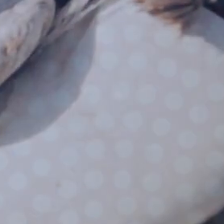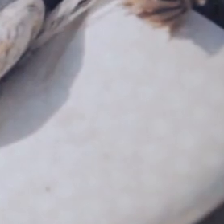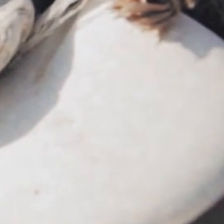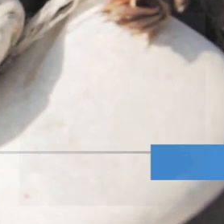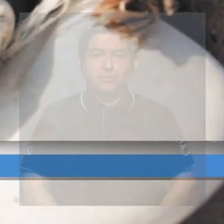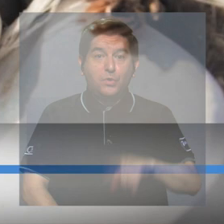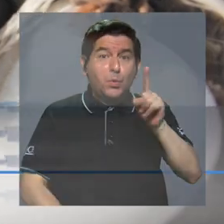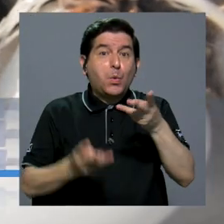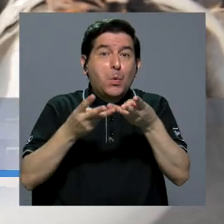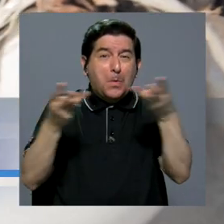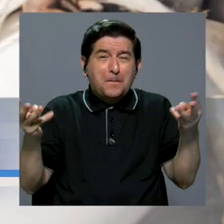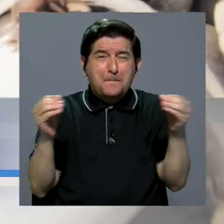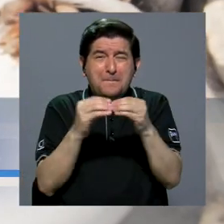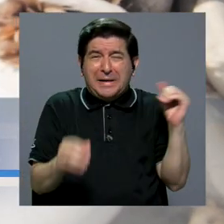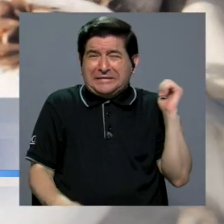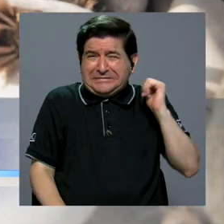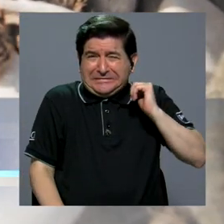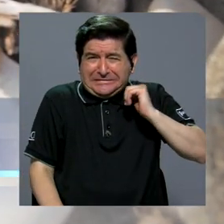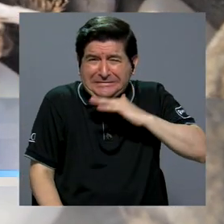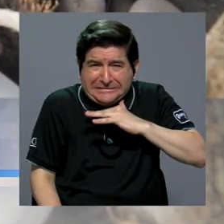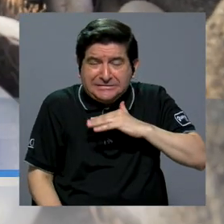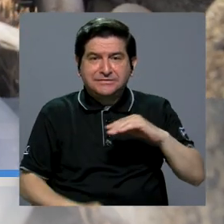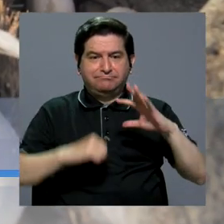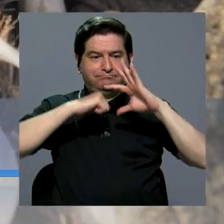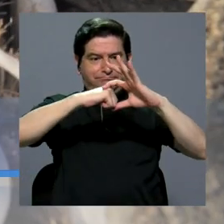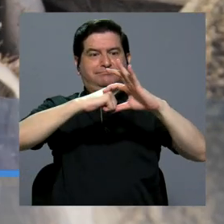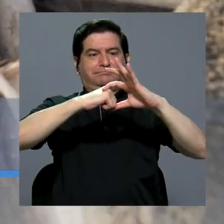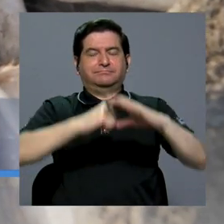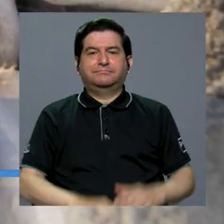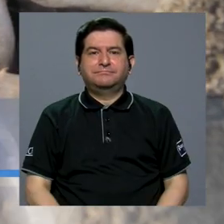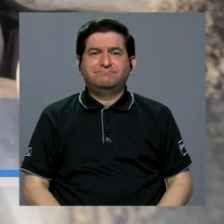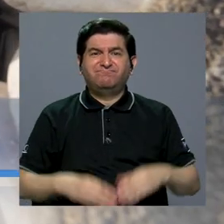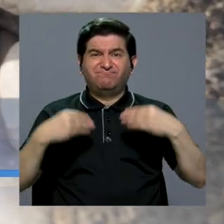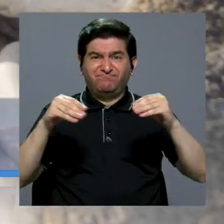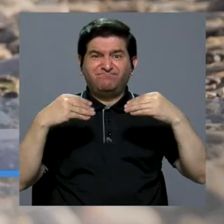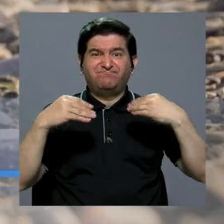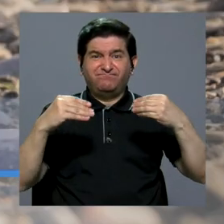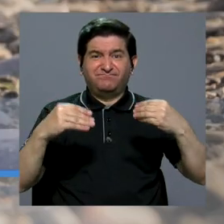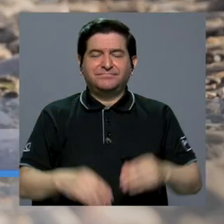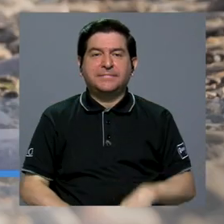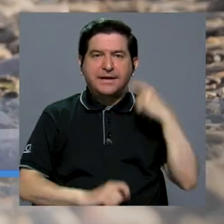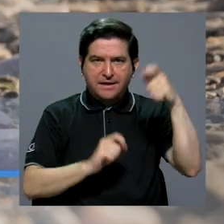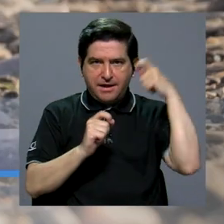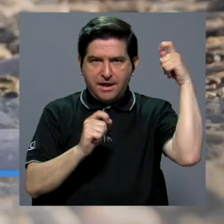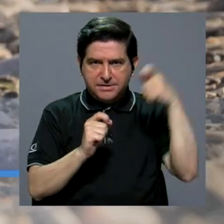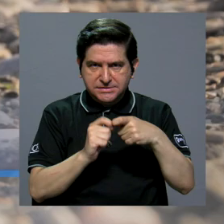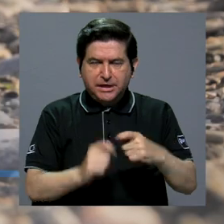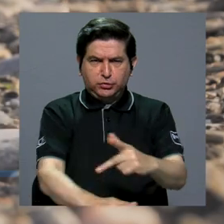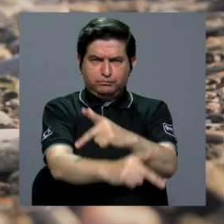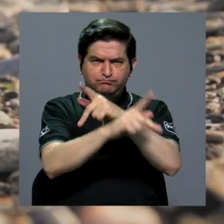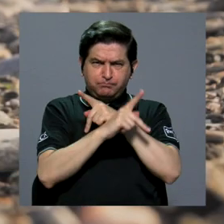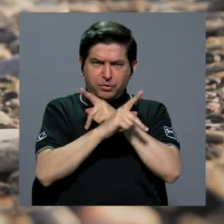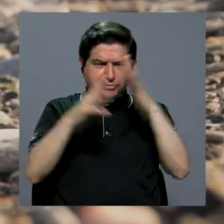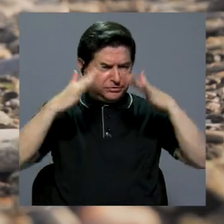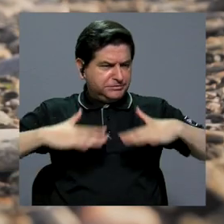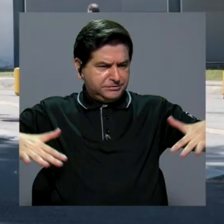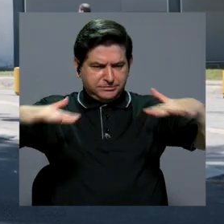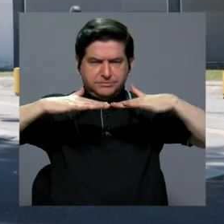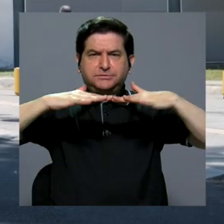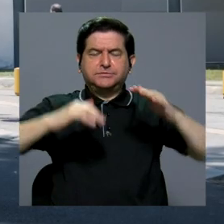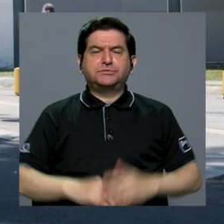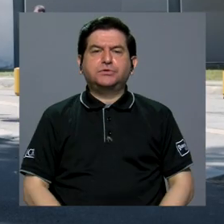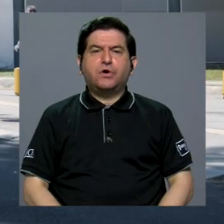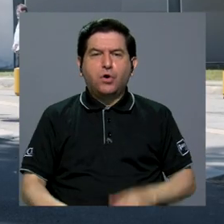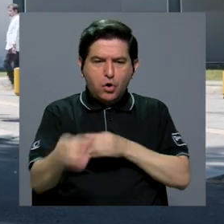Uno de los materiales más contaminantes del planeta Tierra es el plástico. Precisamente para proteger el medio ambiente,